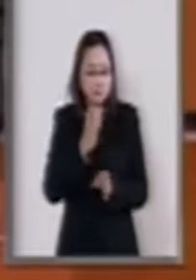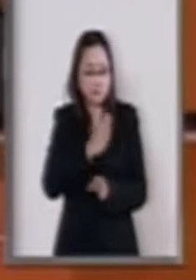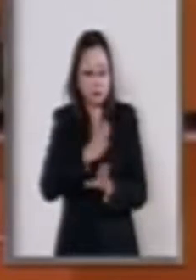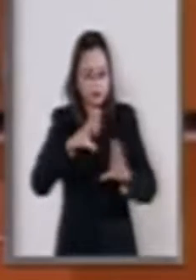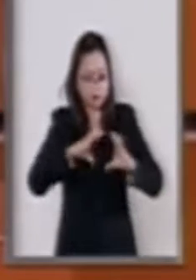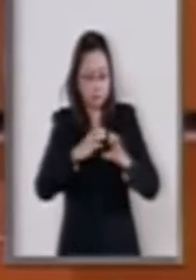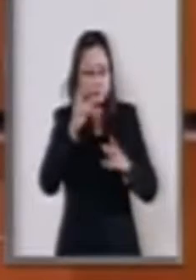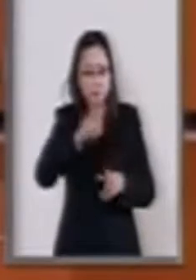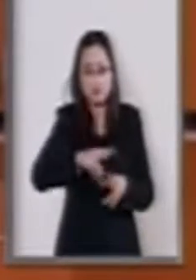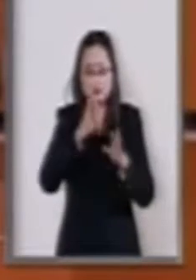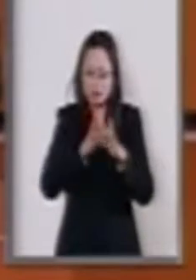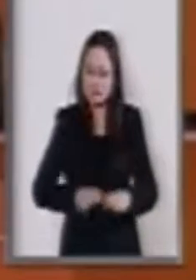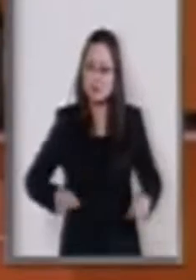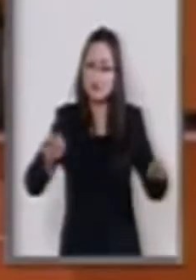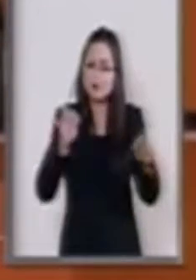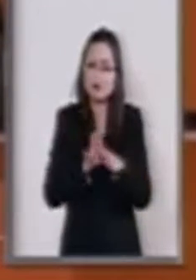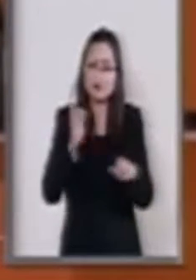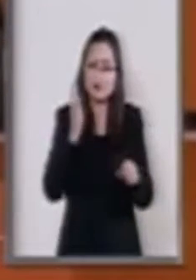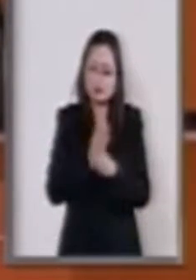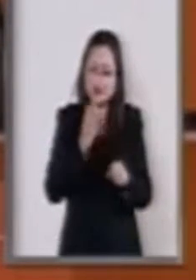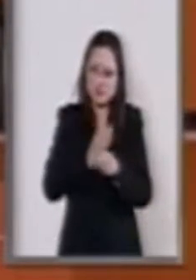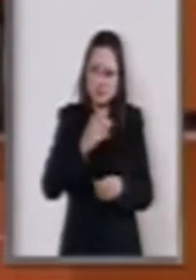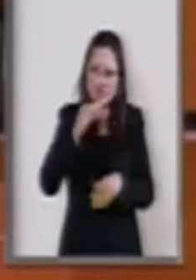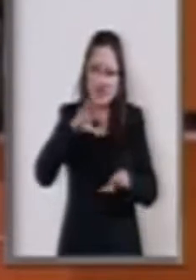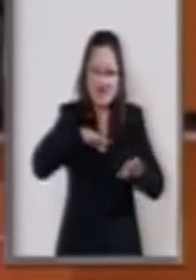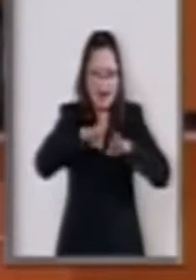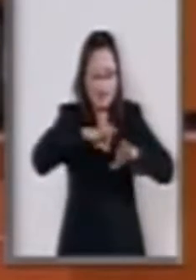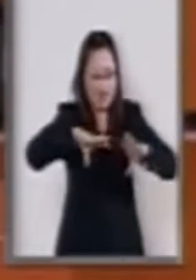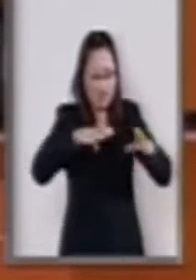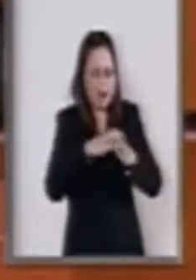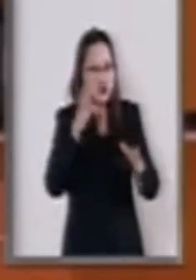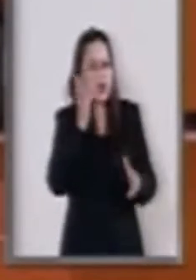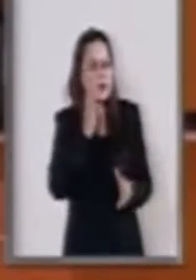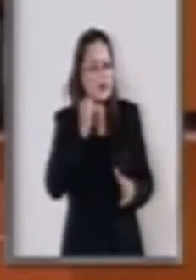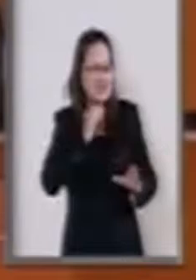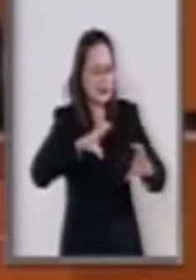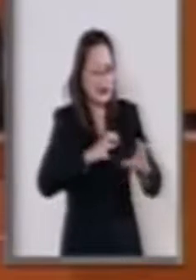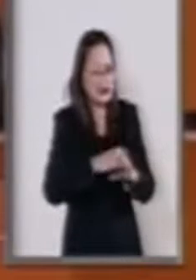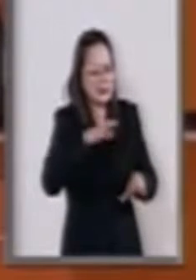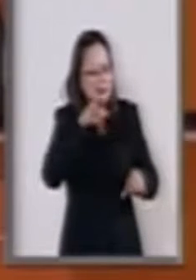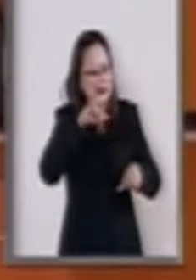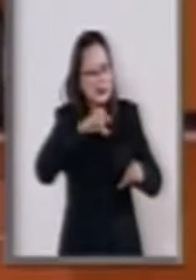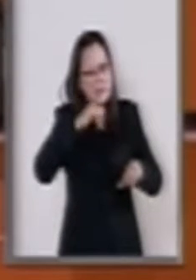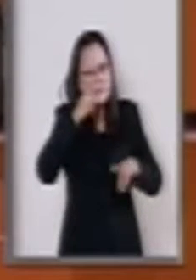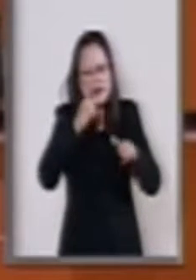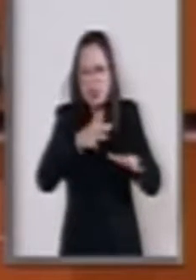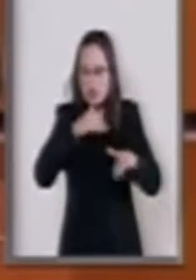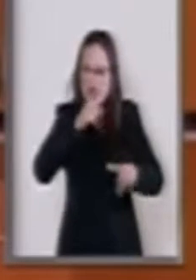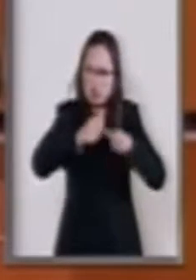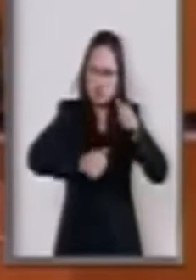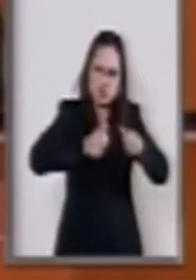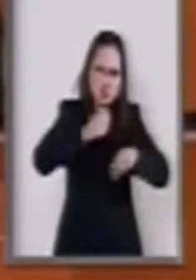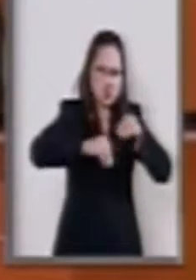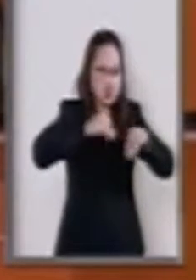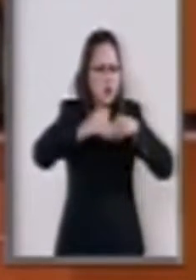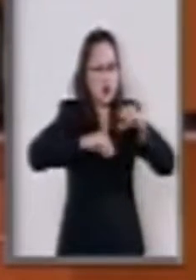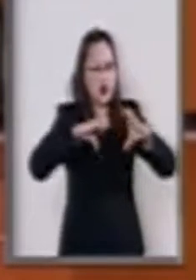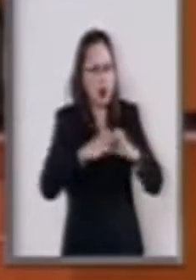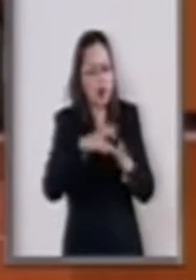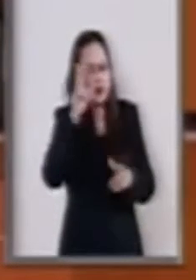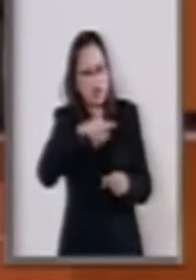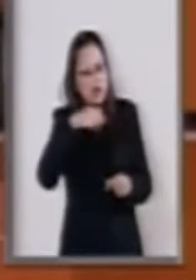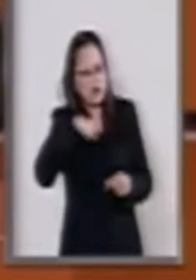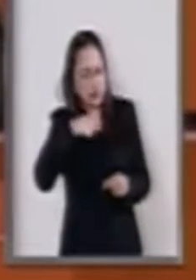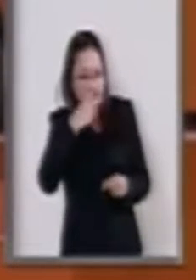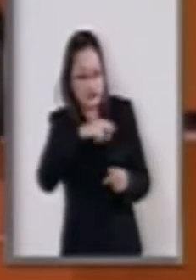tan extenso como el que ha dado lugar a este dictamen de la miscelánea penal, también me percato de